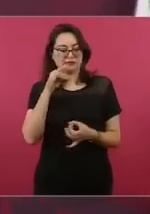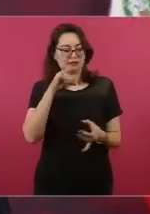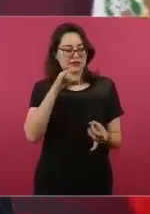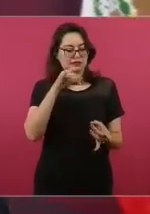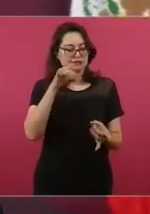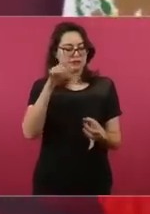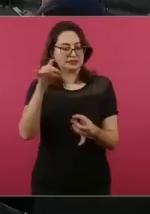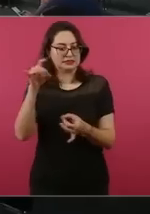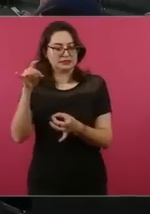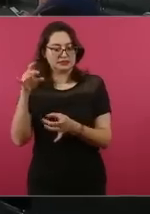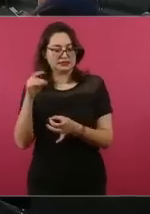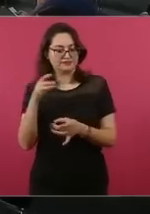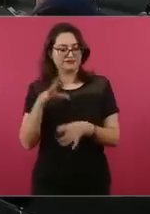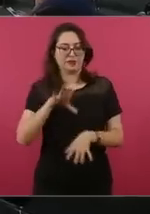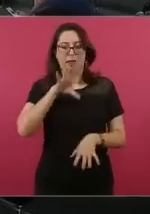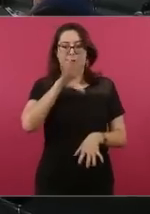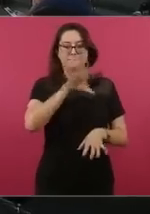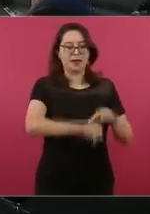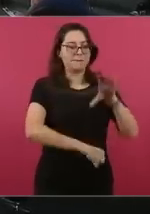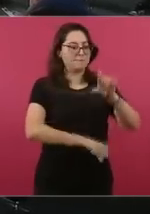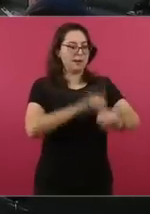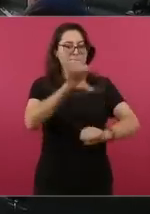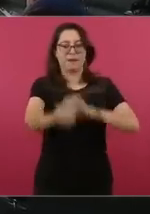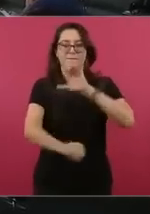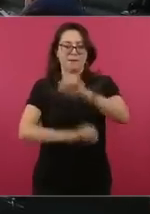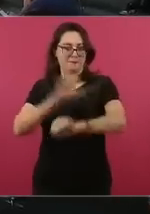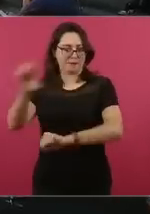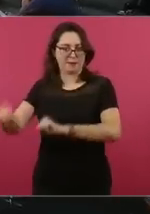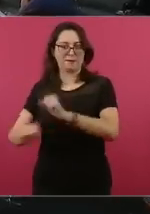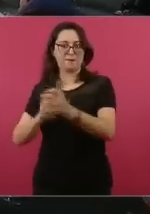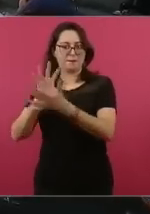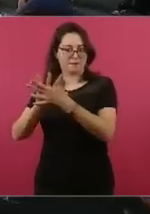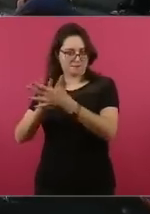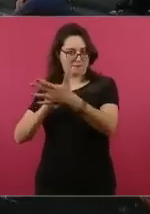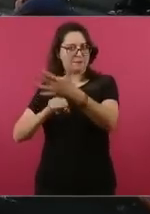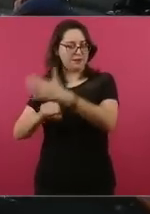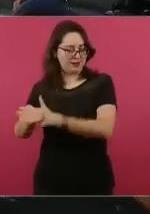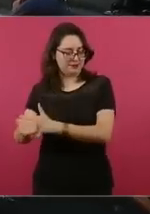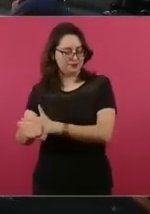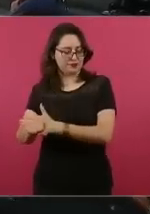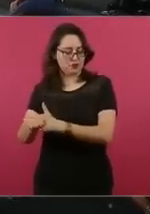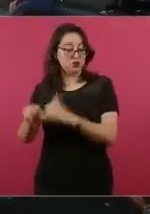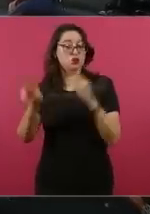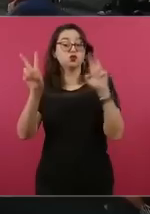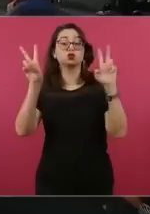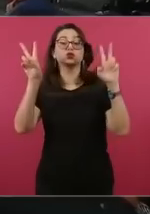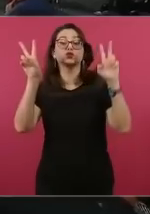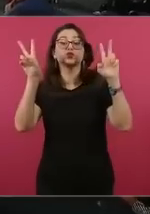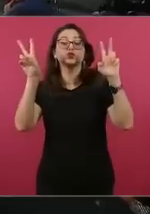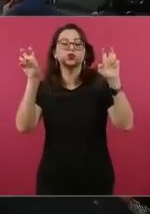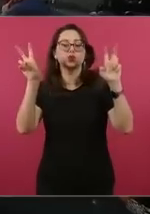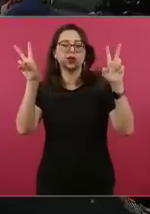Y como iban a llegar esas armas a manos de la delincuencia,